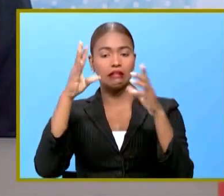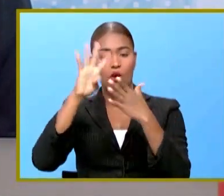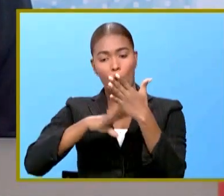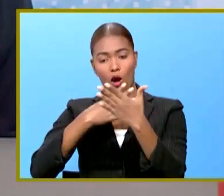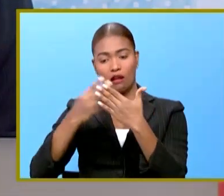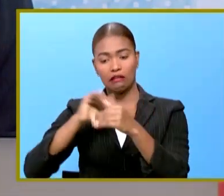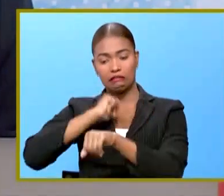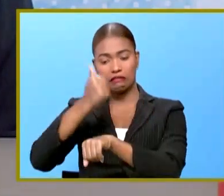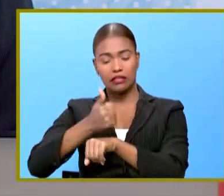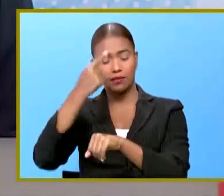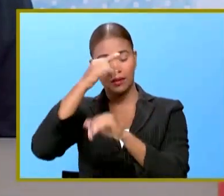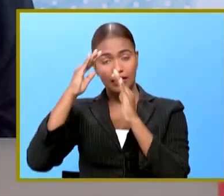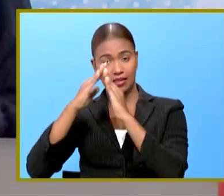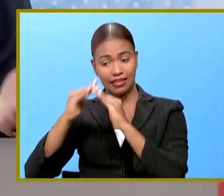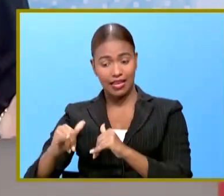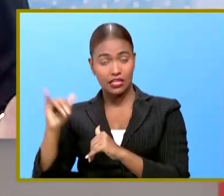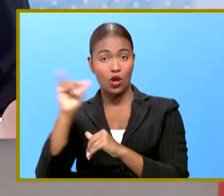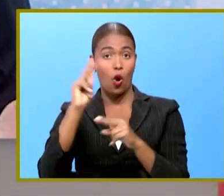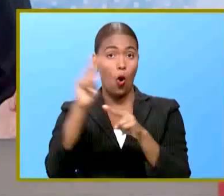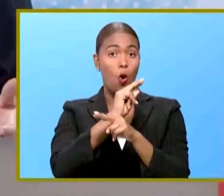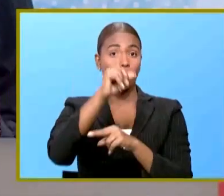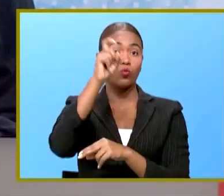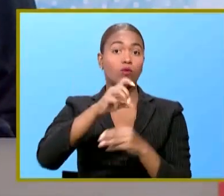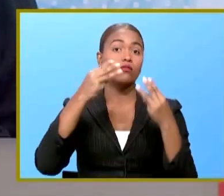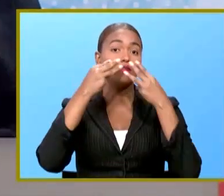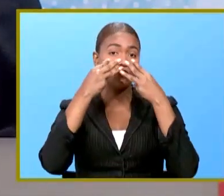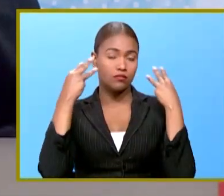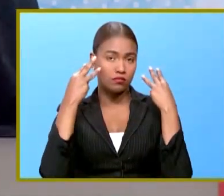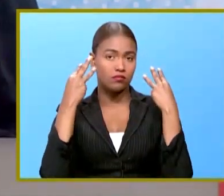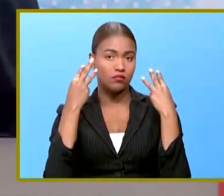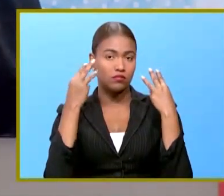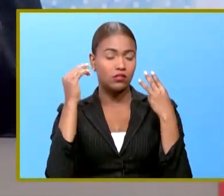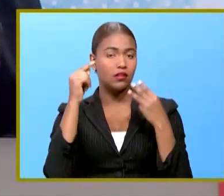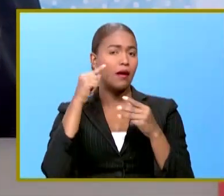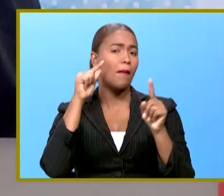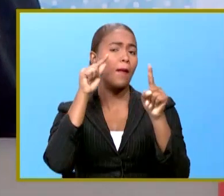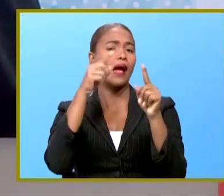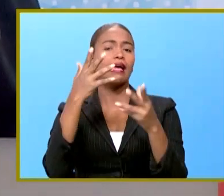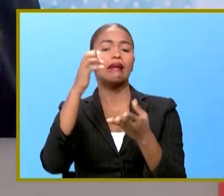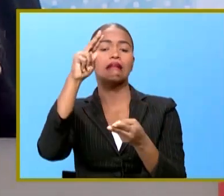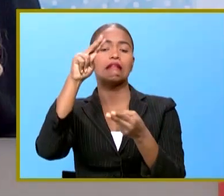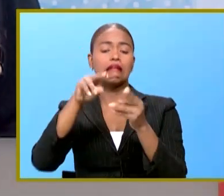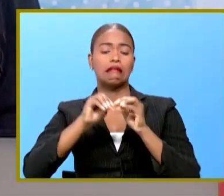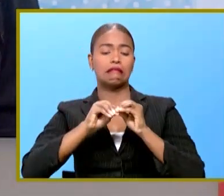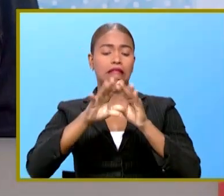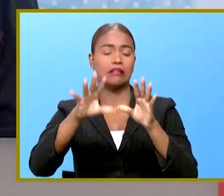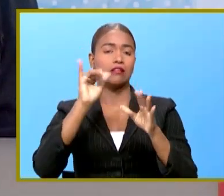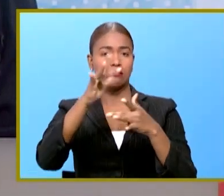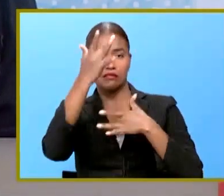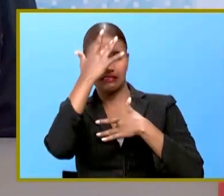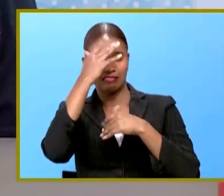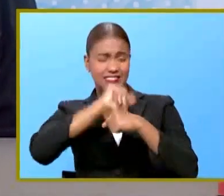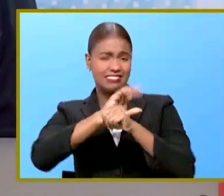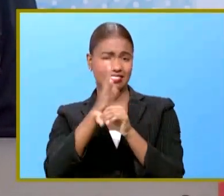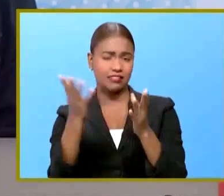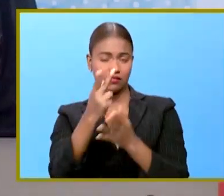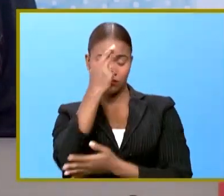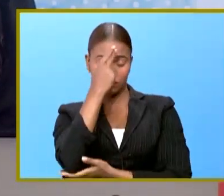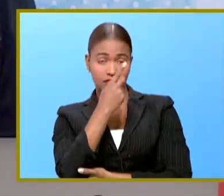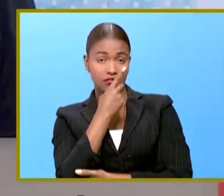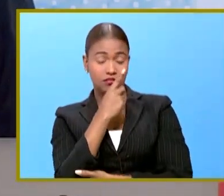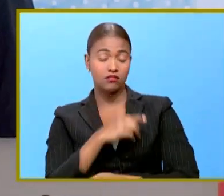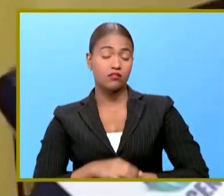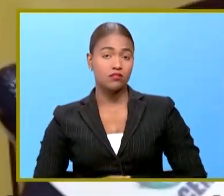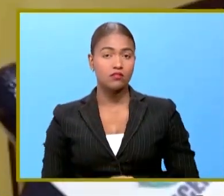horario dispuesto en el toque de queda y el uso obligatorio de las mascarillas con miras a disminuir la expansión del coronavirus en República Dominicana